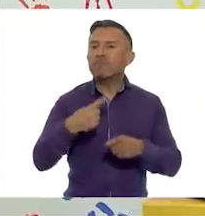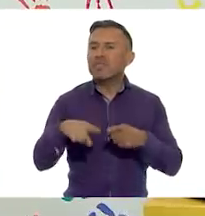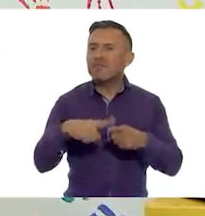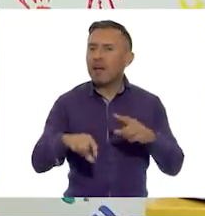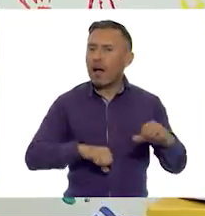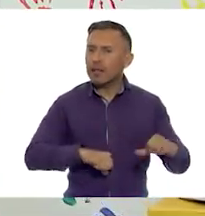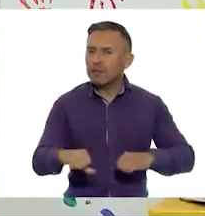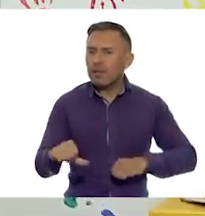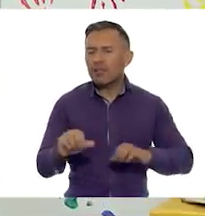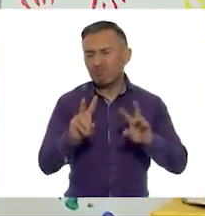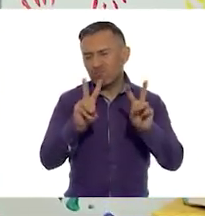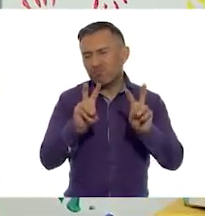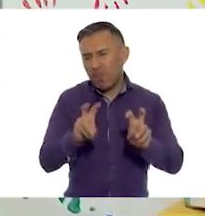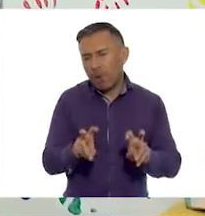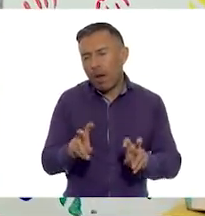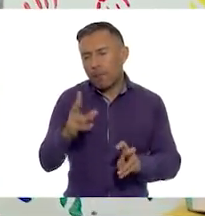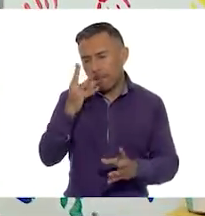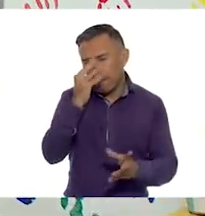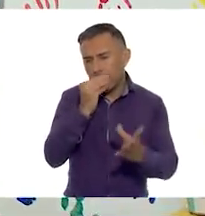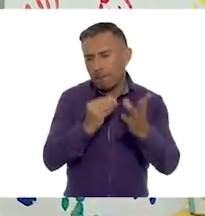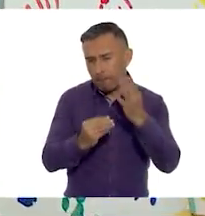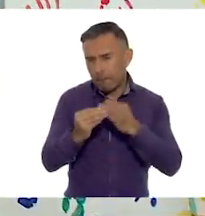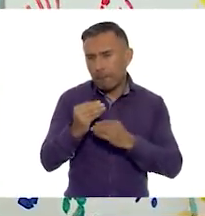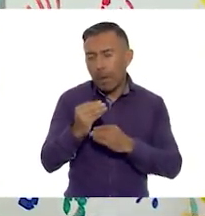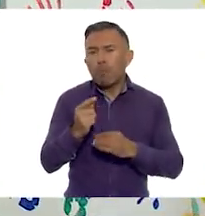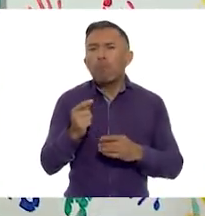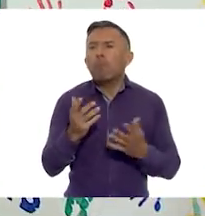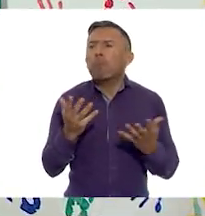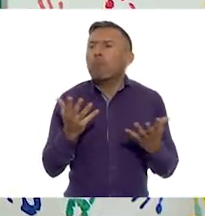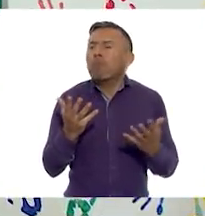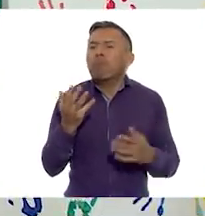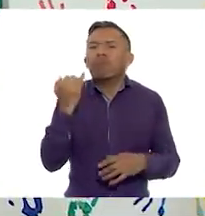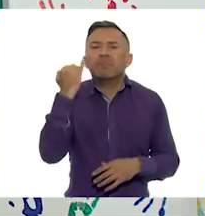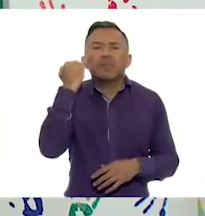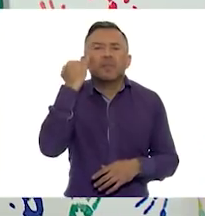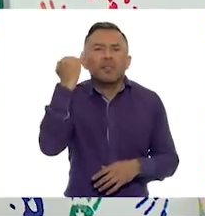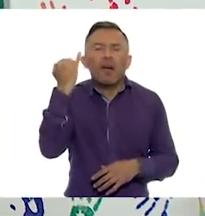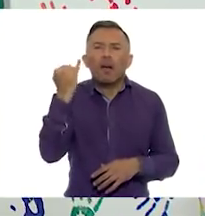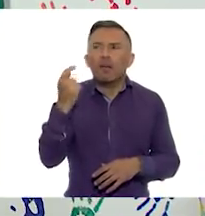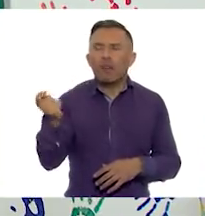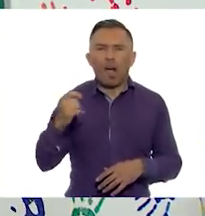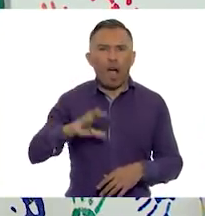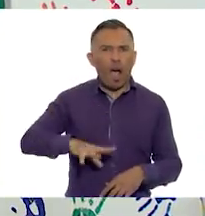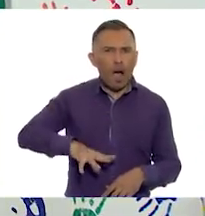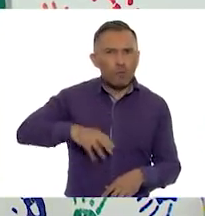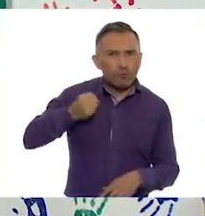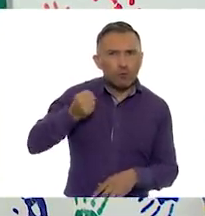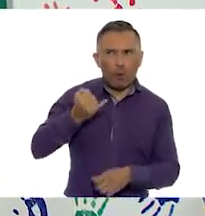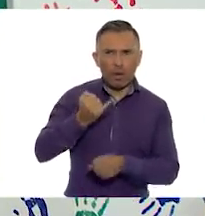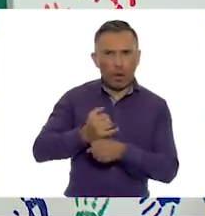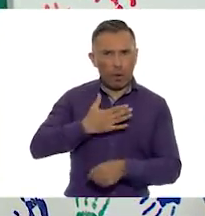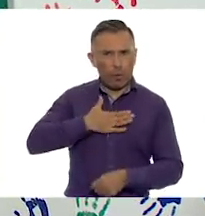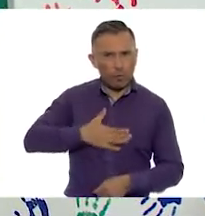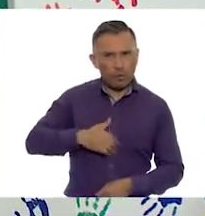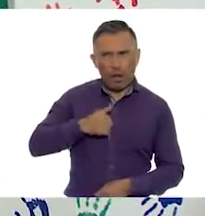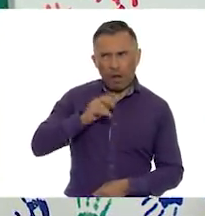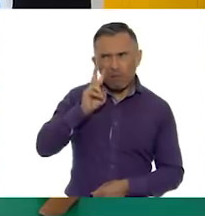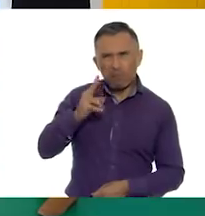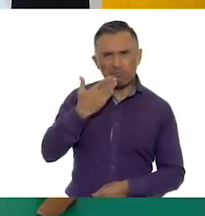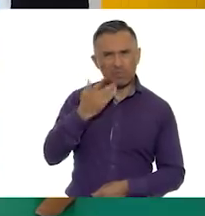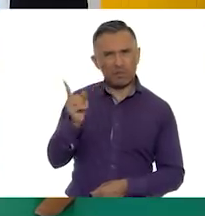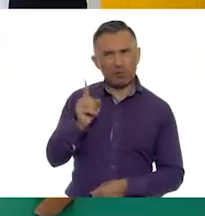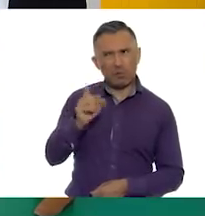aprendiendo. Hablaremos de las acciones que podemos hacer para cambiar situaciones injustas que observamos en nuestra vida cotidiana.